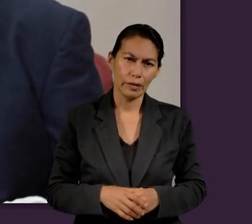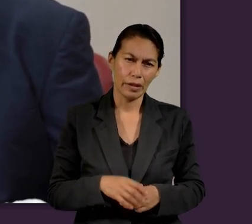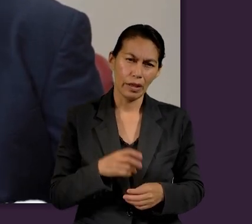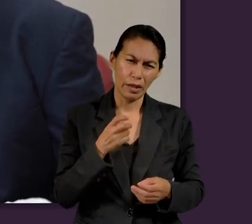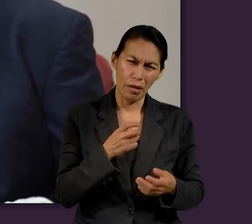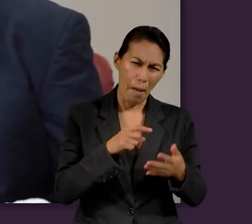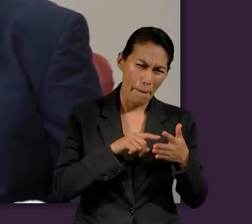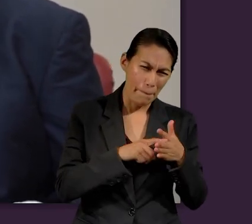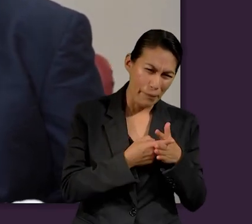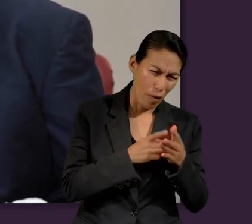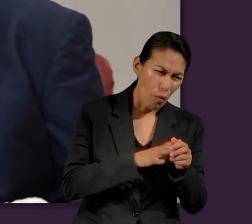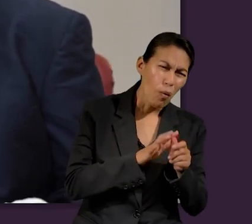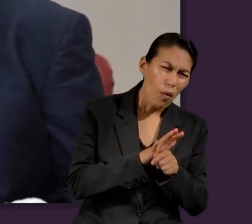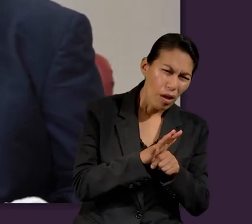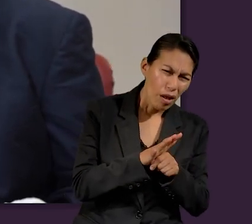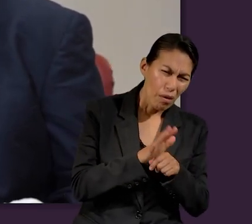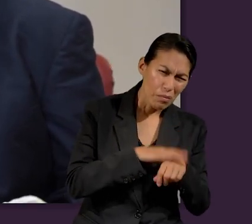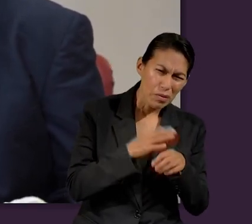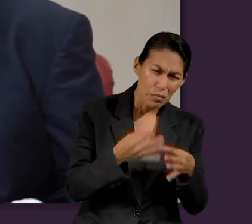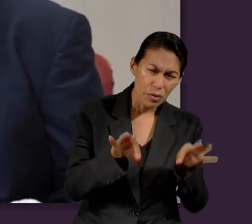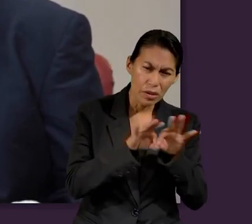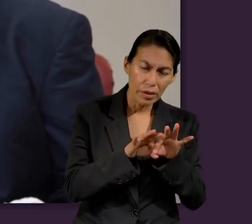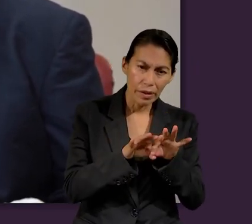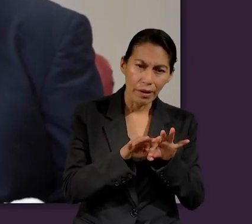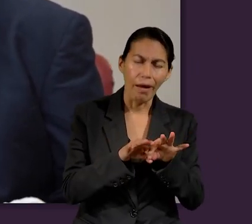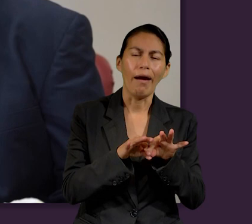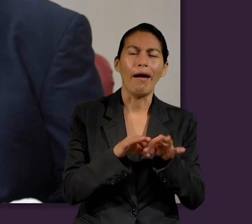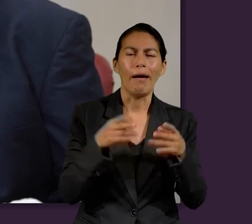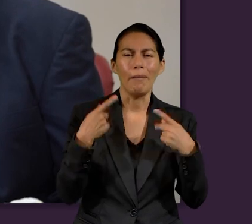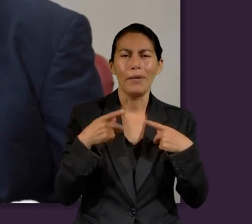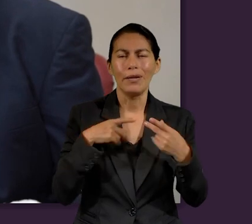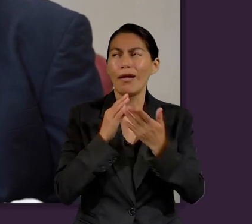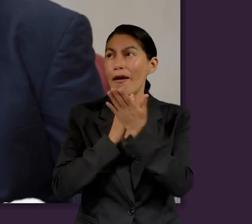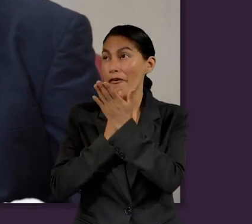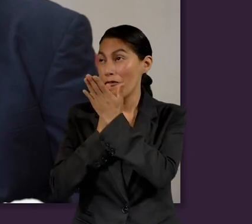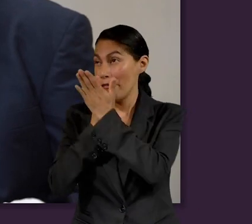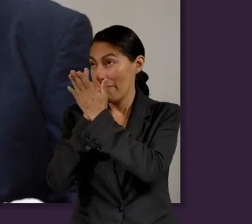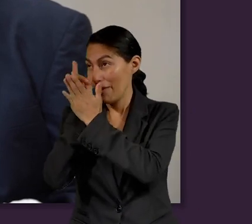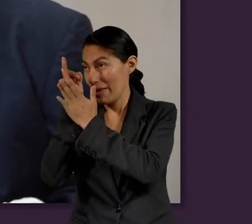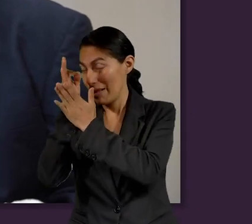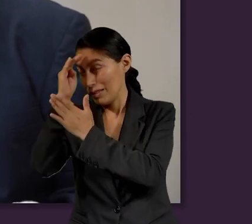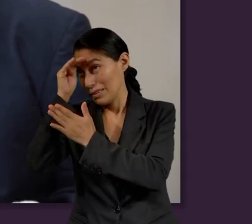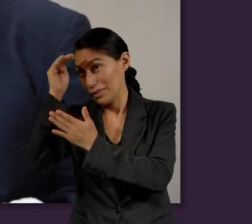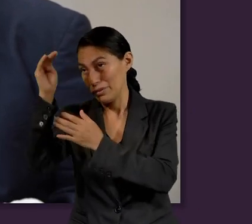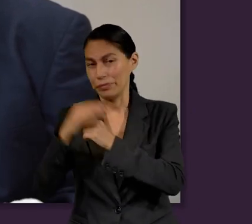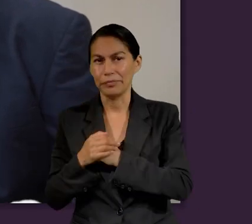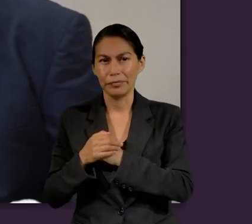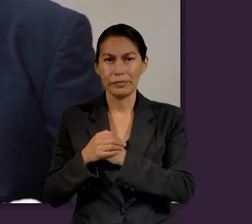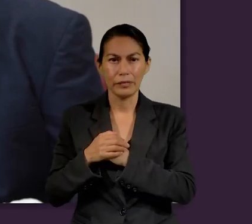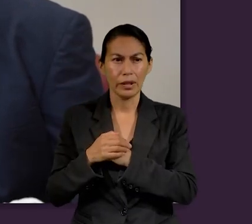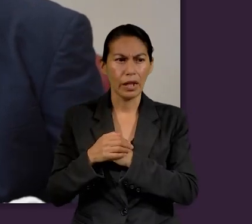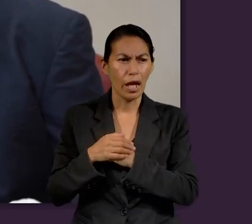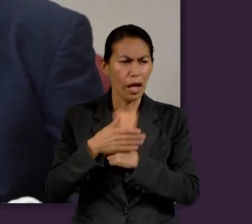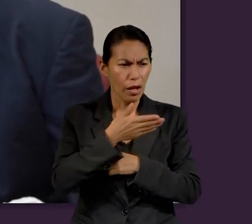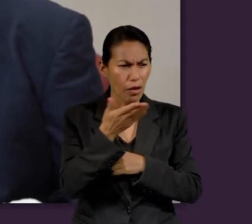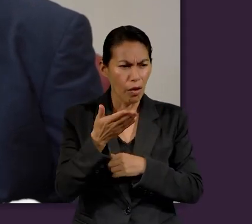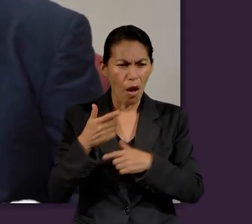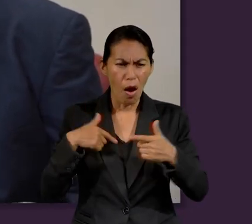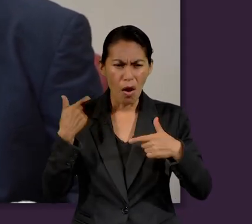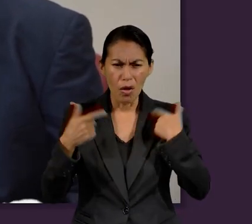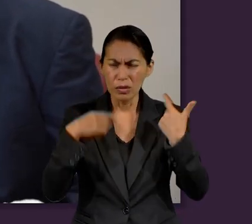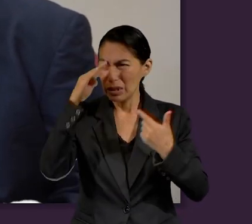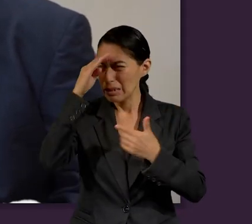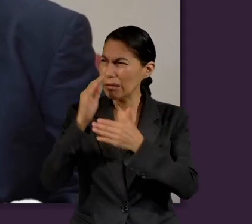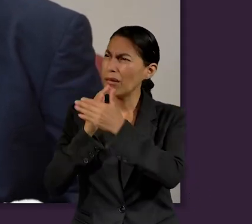El principio que se encuentra ahí es la fidelidad a Dios. Entra en el gozo de